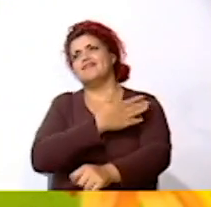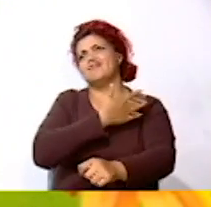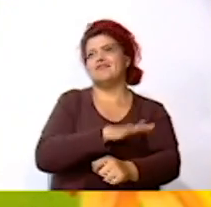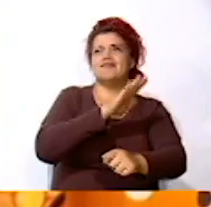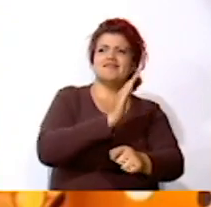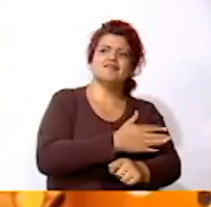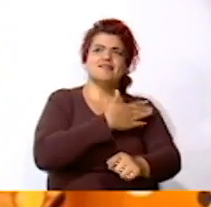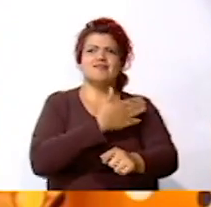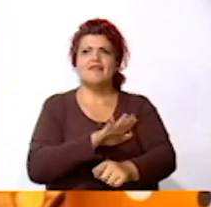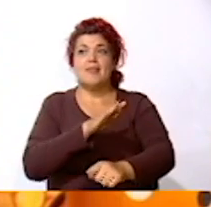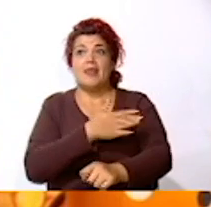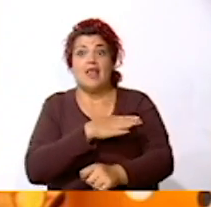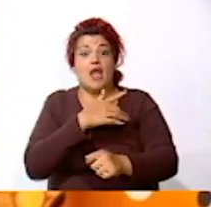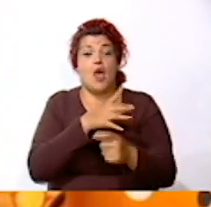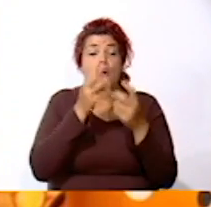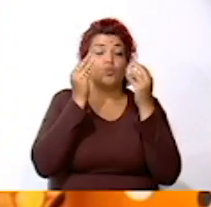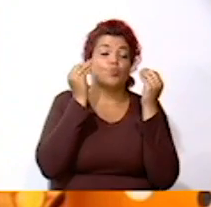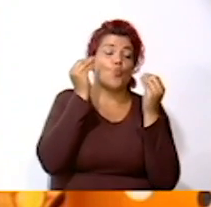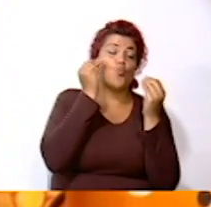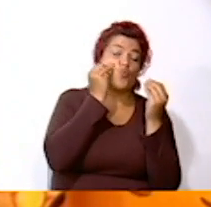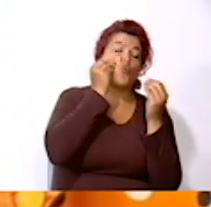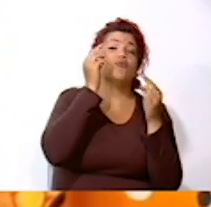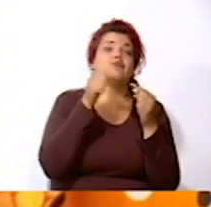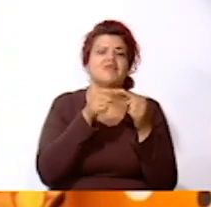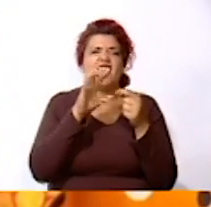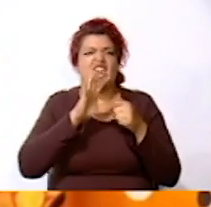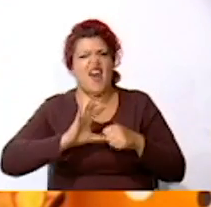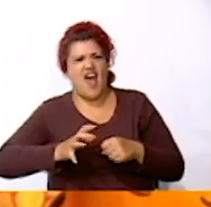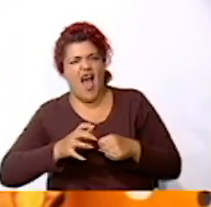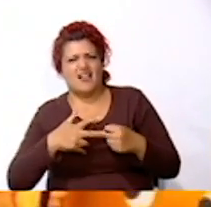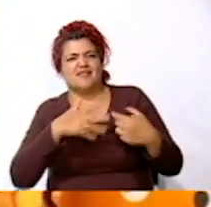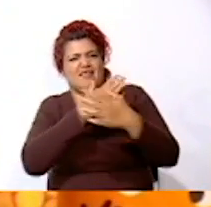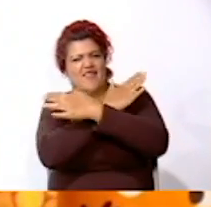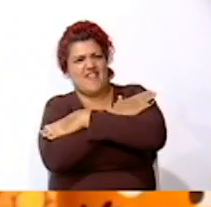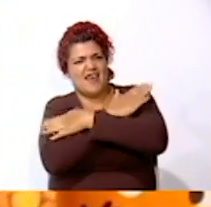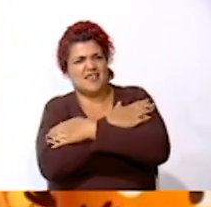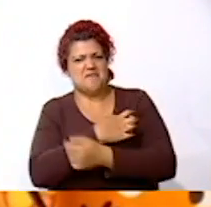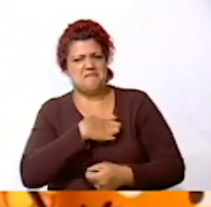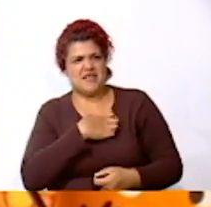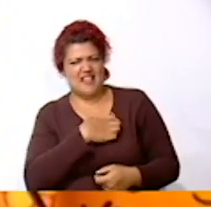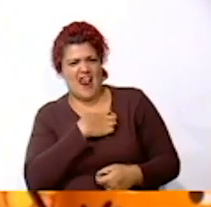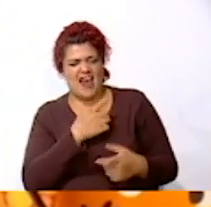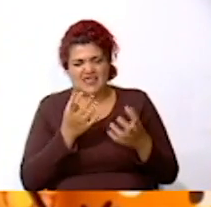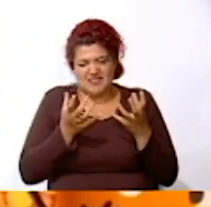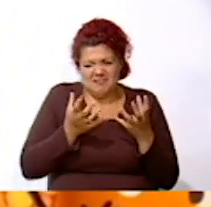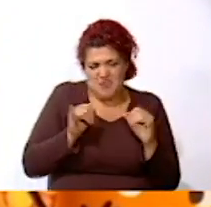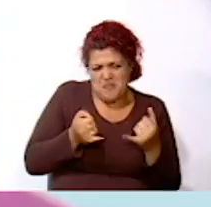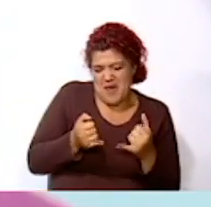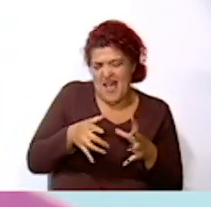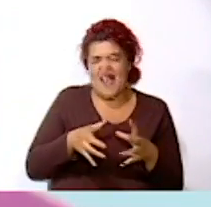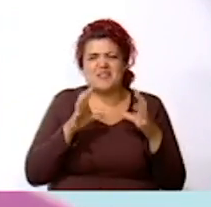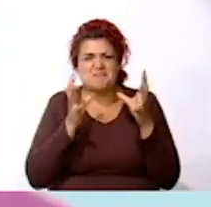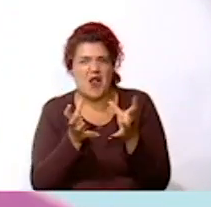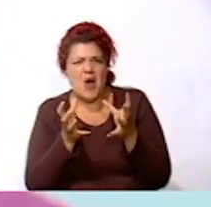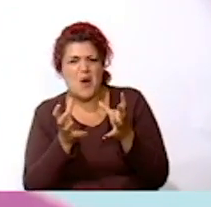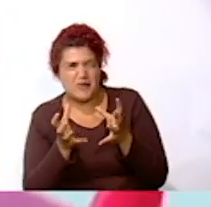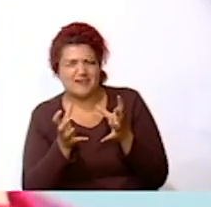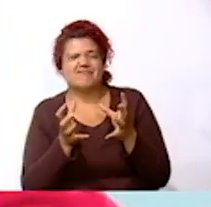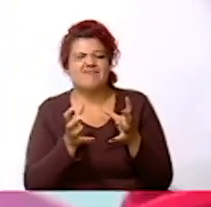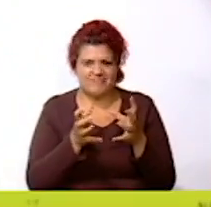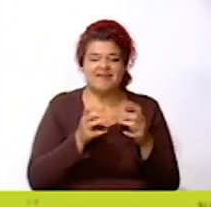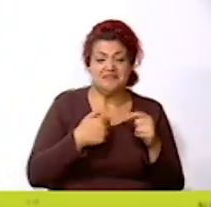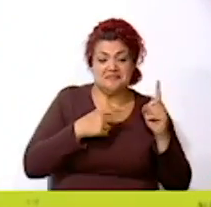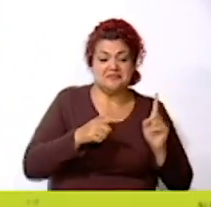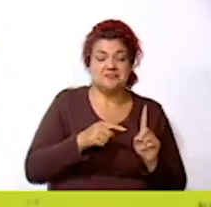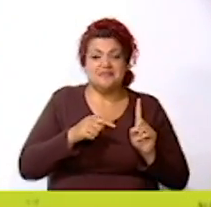Con besitos de naranja, abrazos de manzana y cosquillas de melón Lucas se